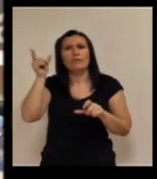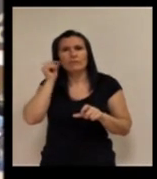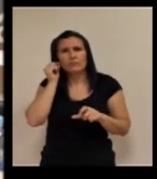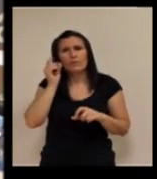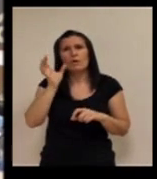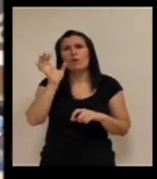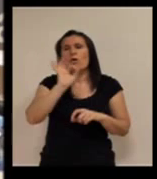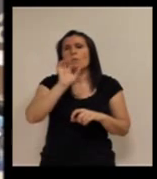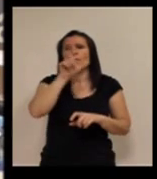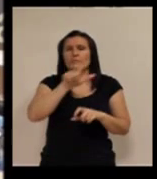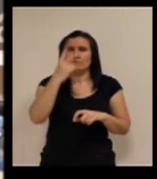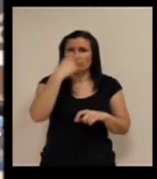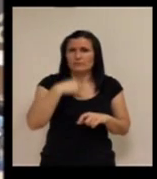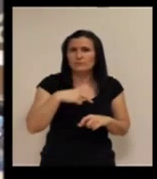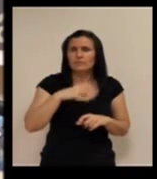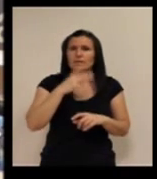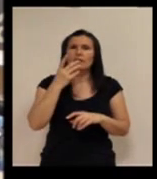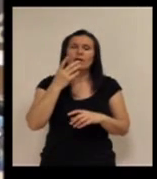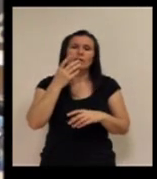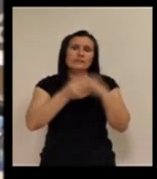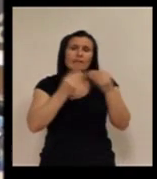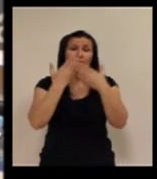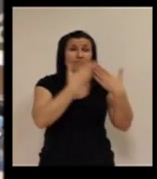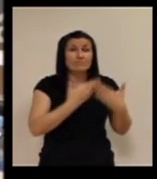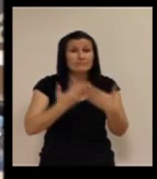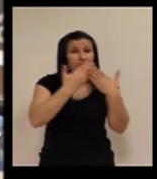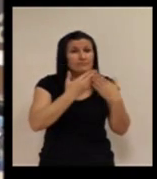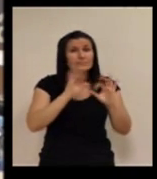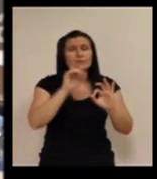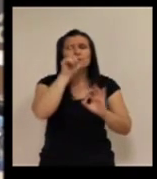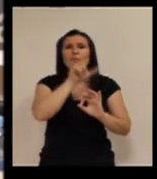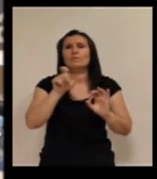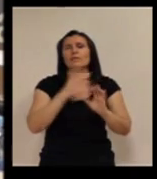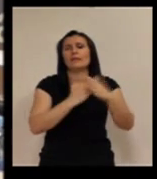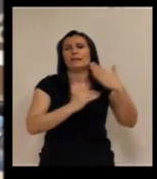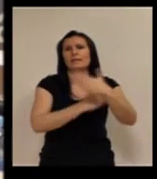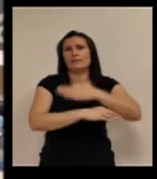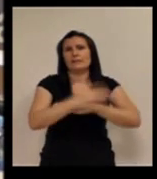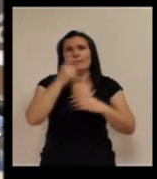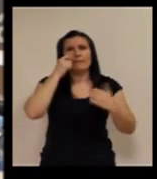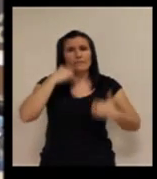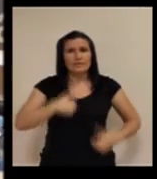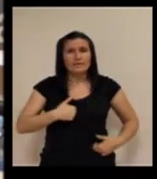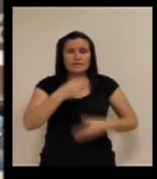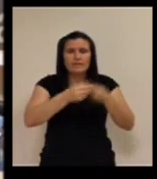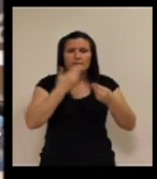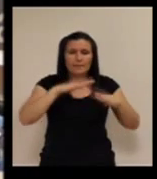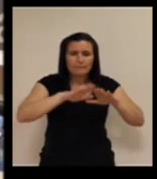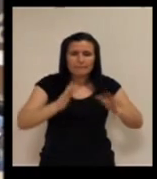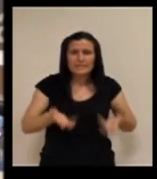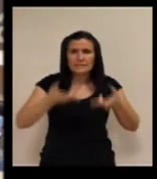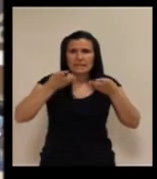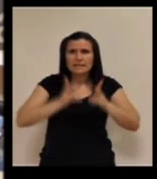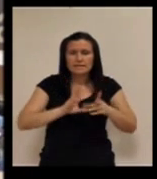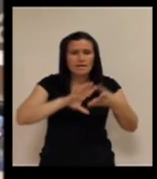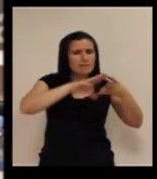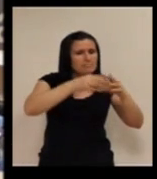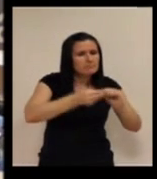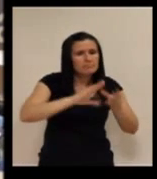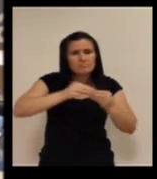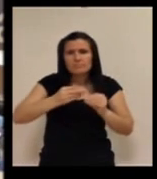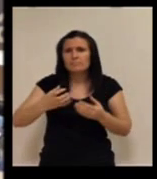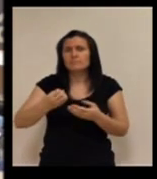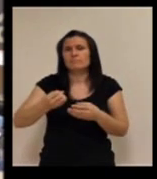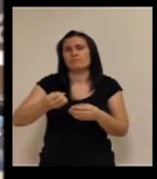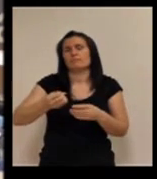auditivo, para invidente, se hace un estudio en el caso de discapacidad física, bueno, pues de la adaptación de la mesa a la silla, el